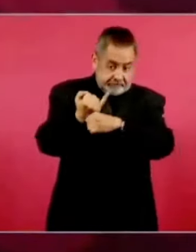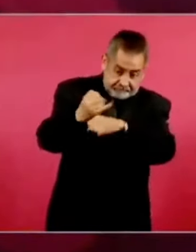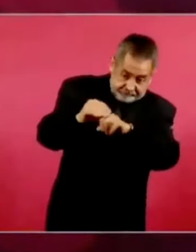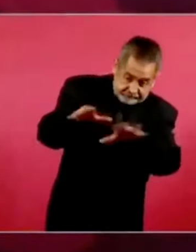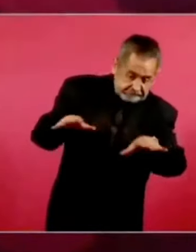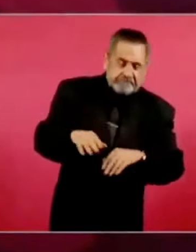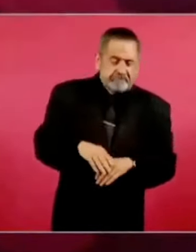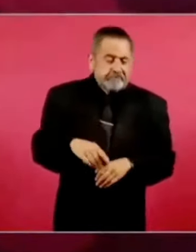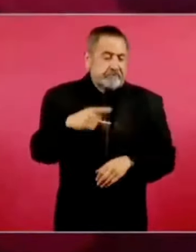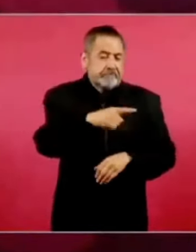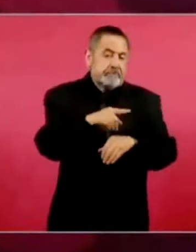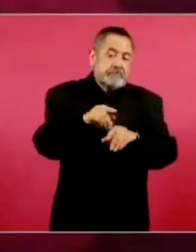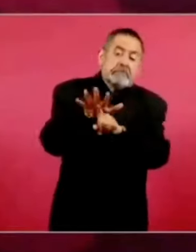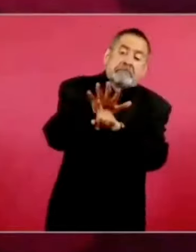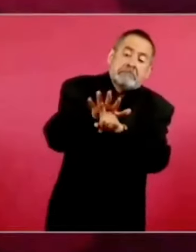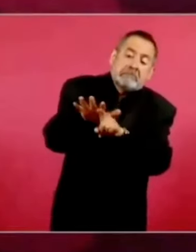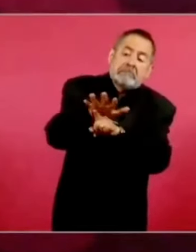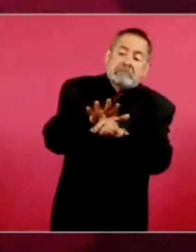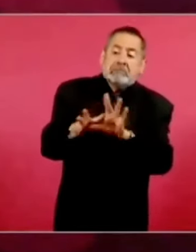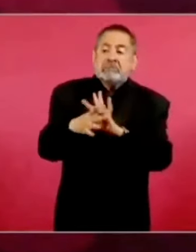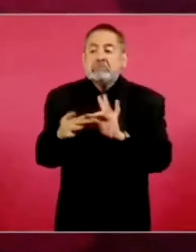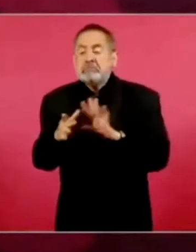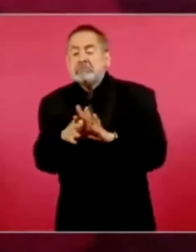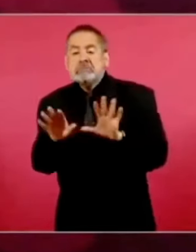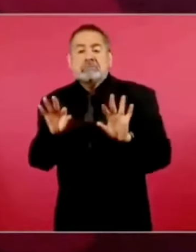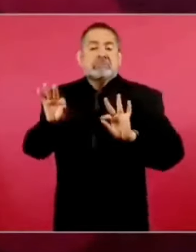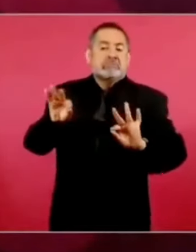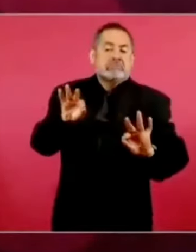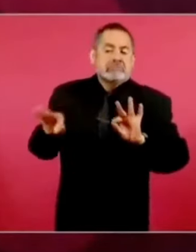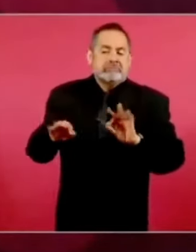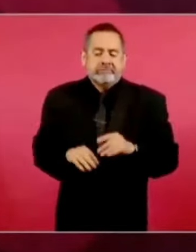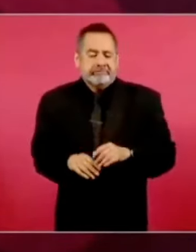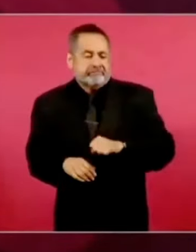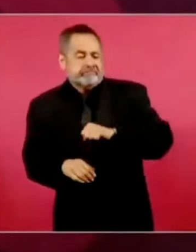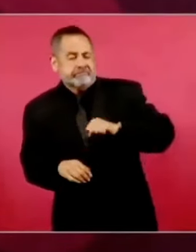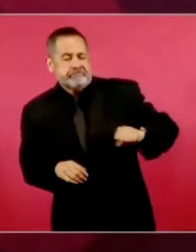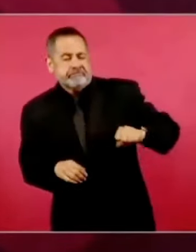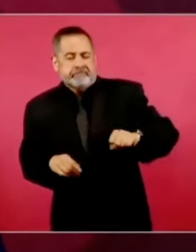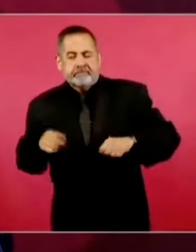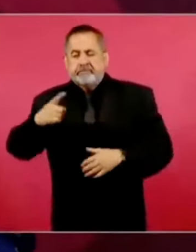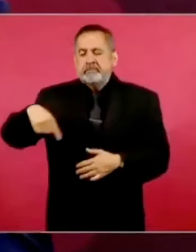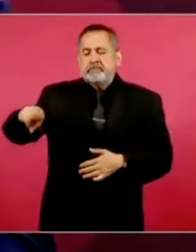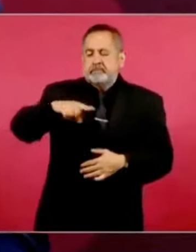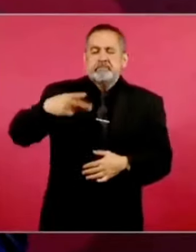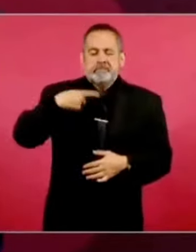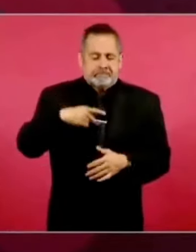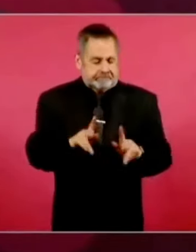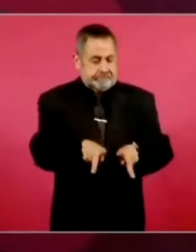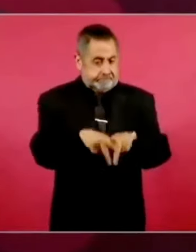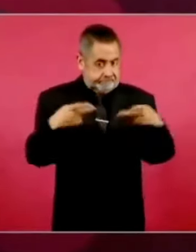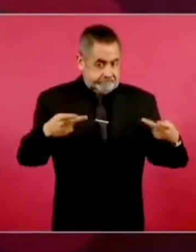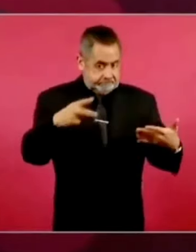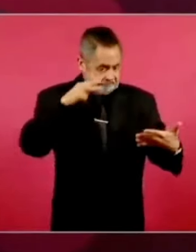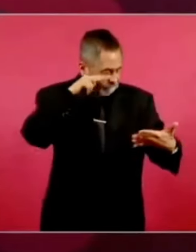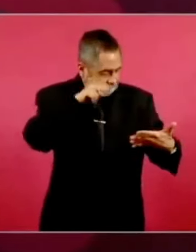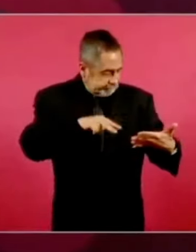manipulación, en eso se ha avanzado muchísimo. Entonces, la gente ya sabe leer un periódico